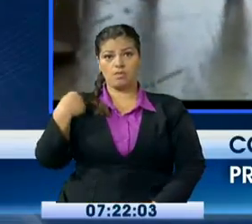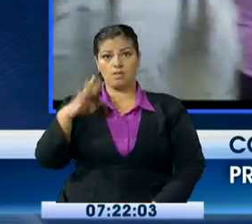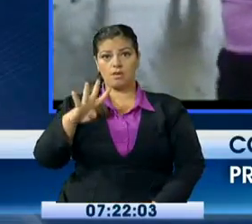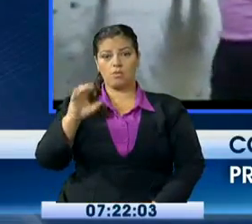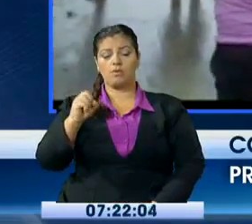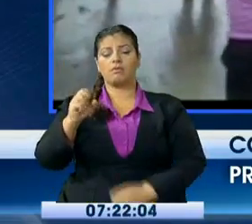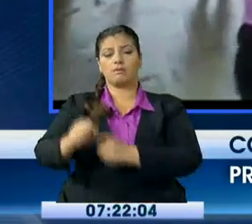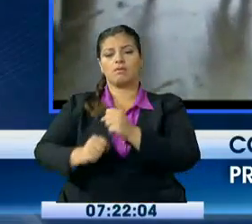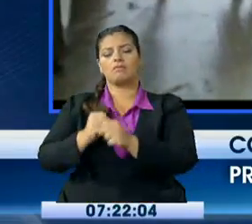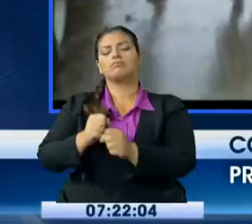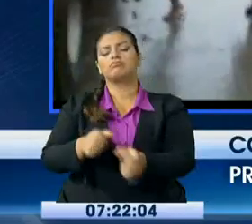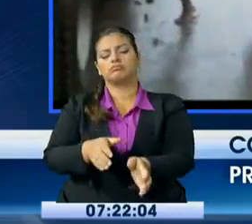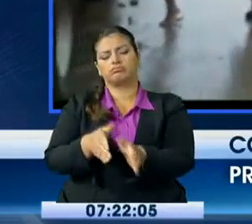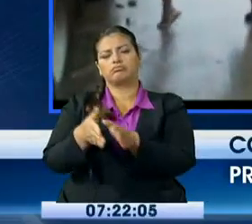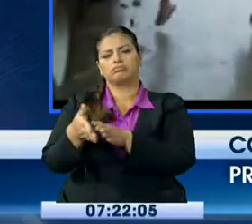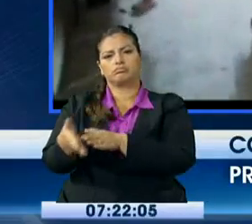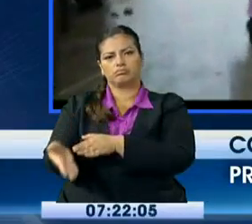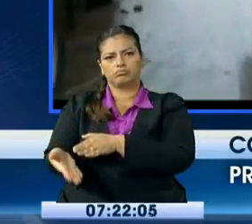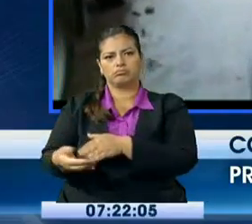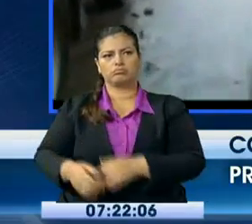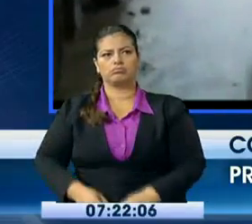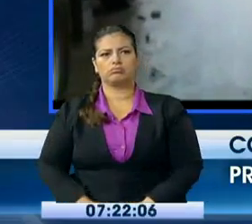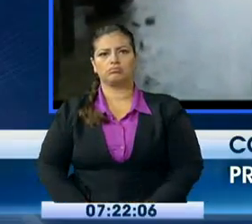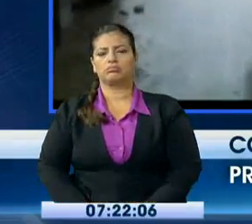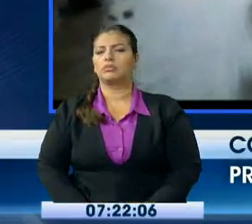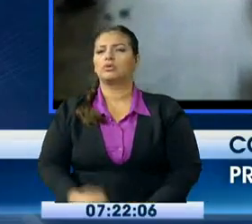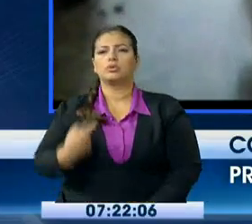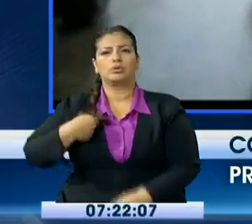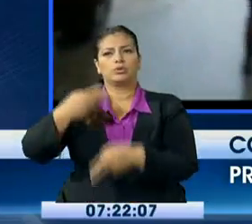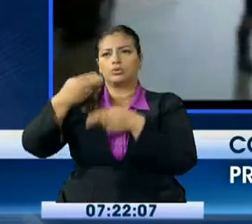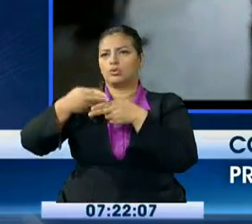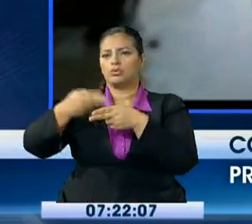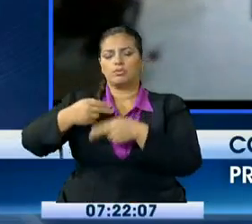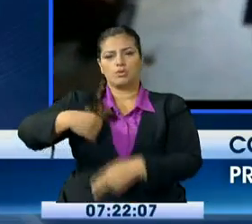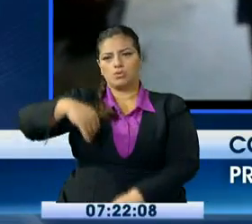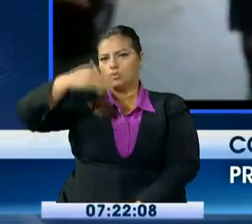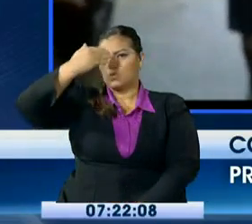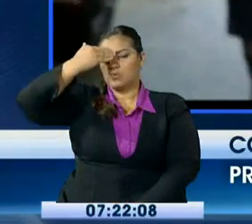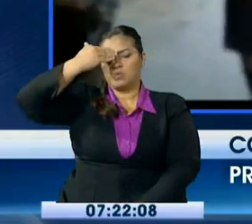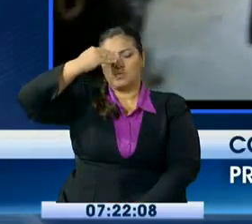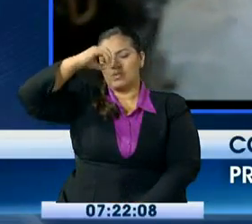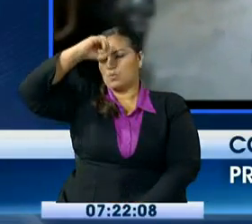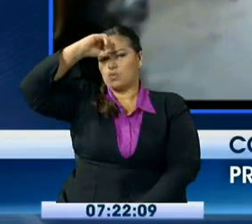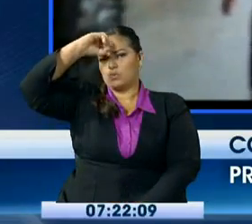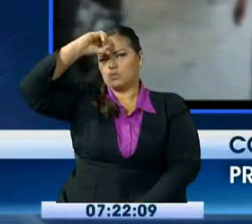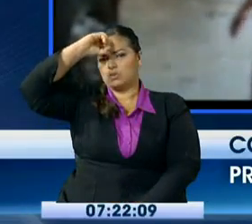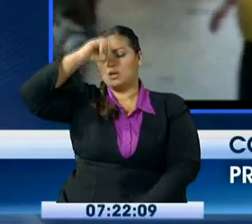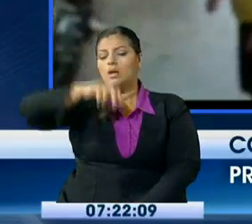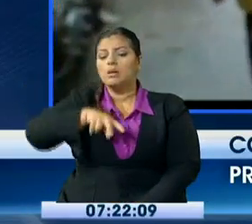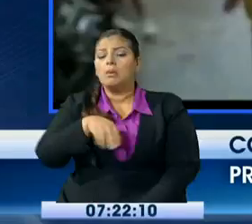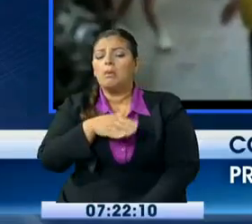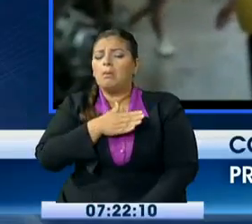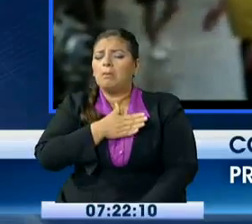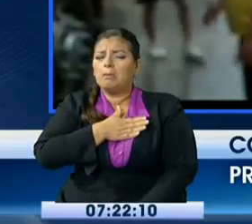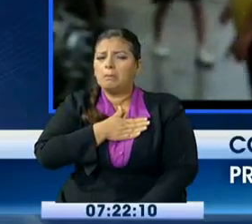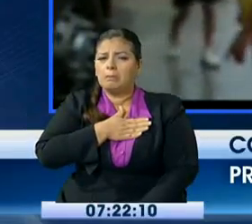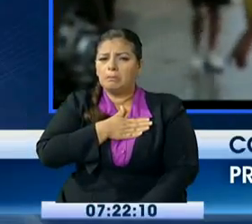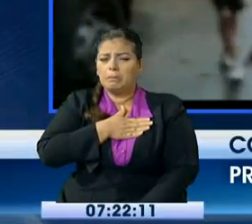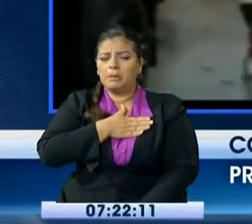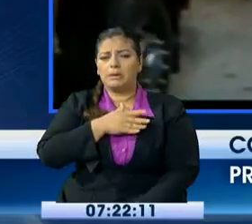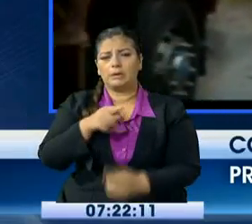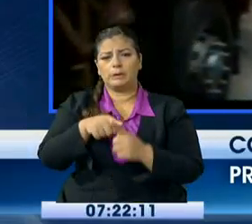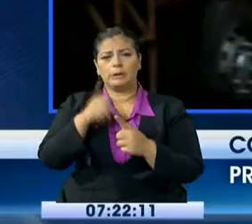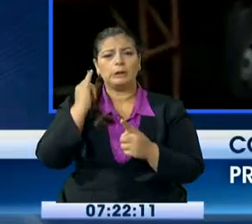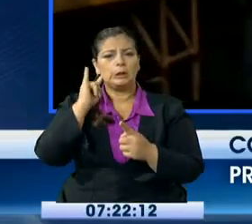producto de aquello. No tengo los nombres a la masa, pero sí es lamentable que esto haya ocurrido y casi que haya